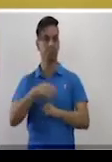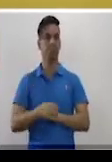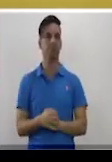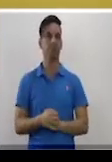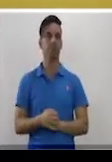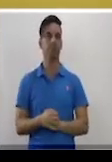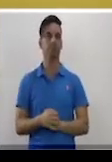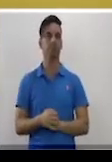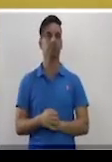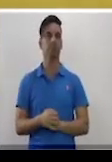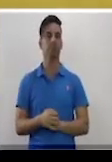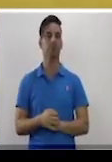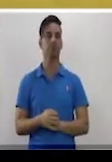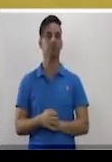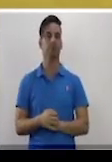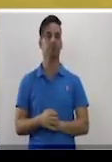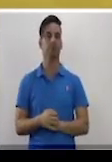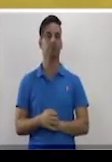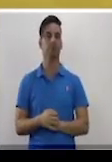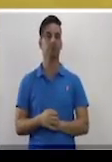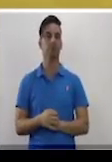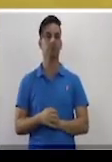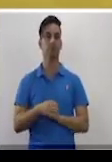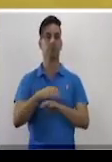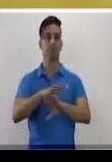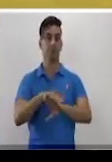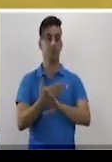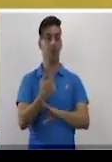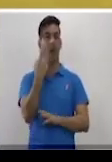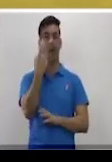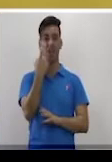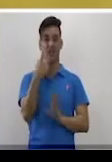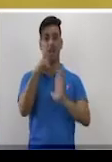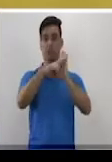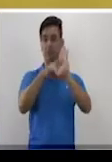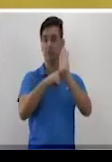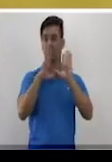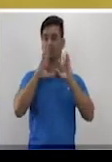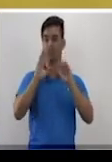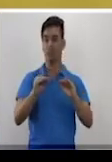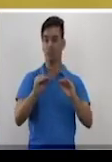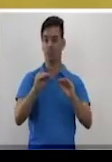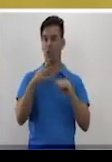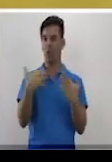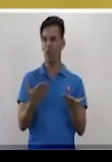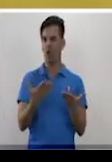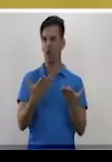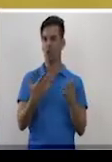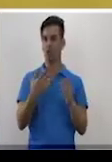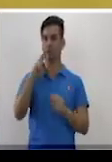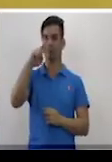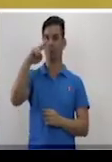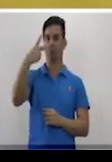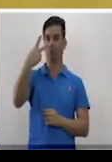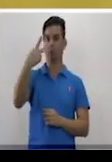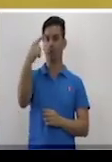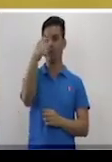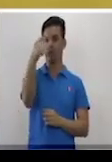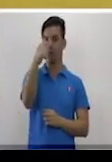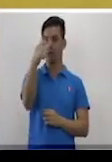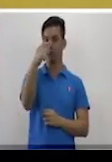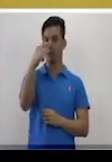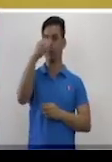definición de potencia de exponente negativo. Por supuesto, para convertirlo en potencia